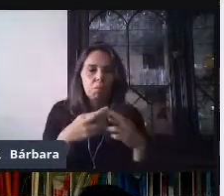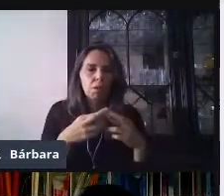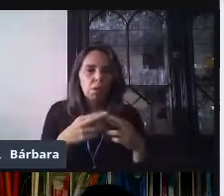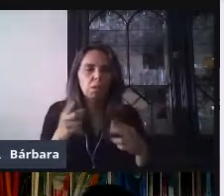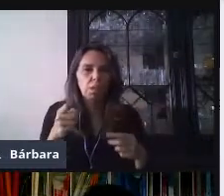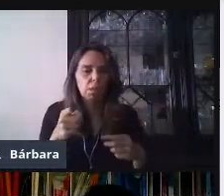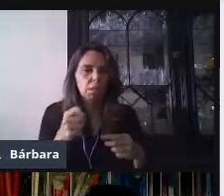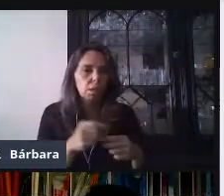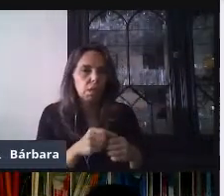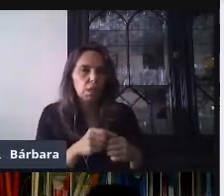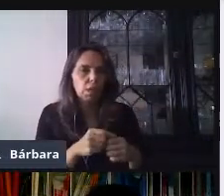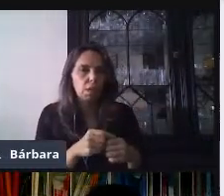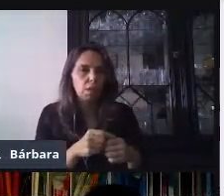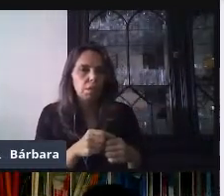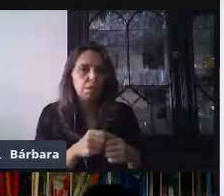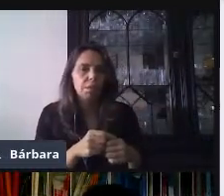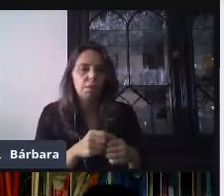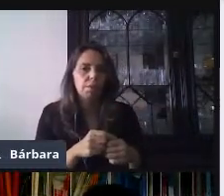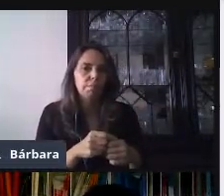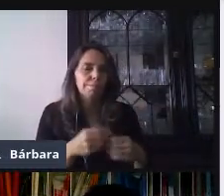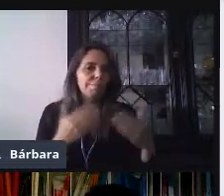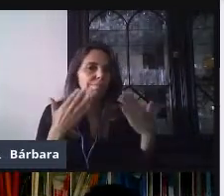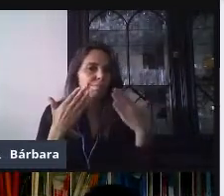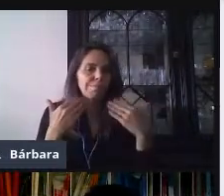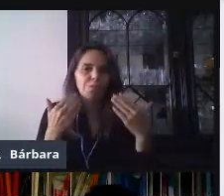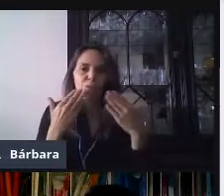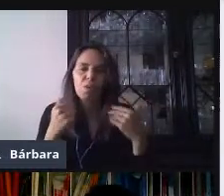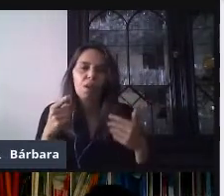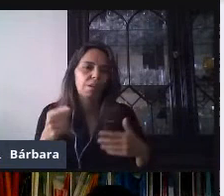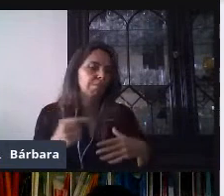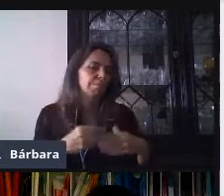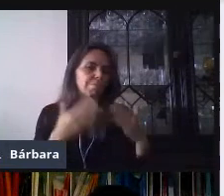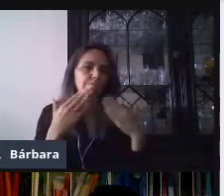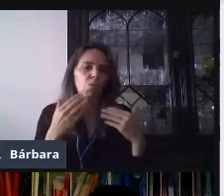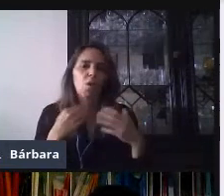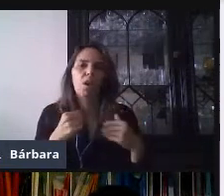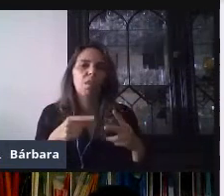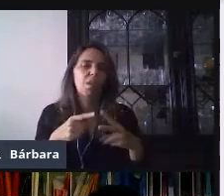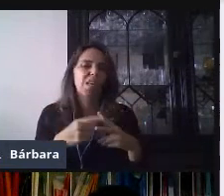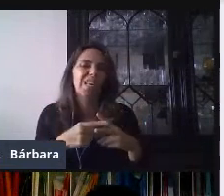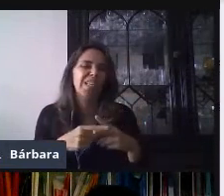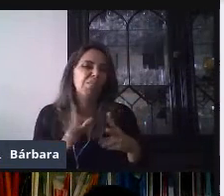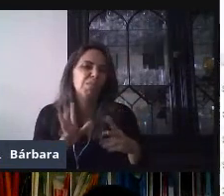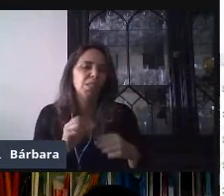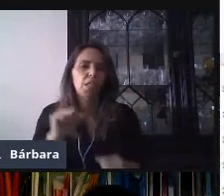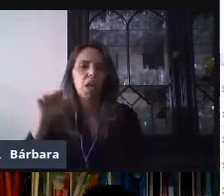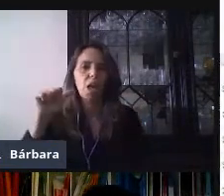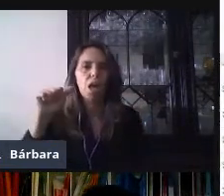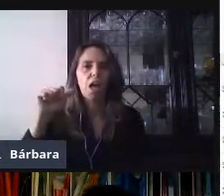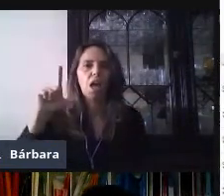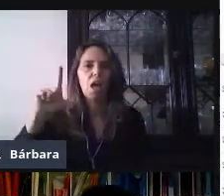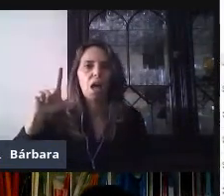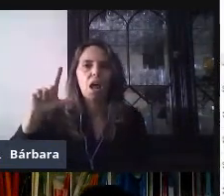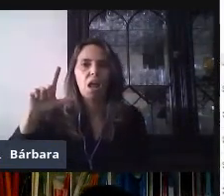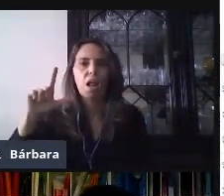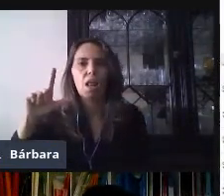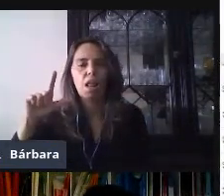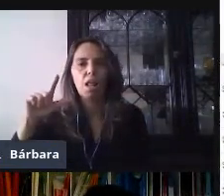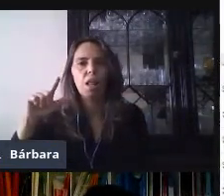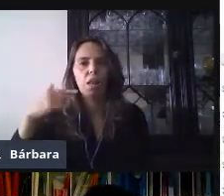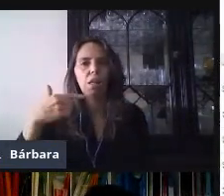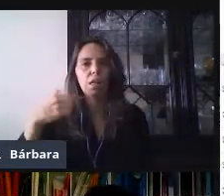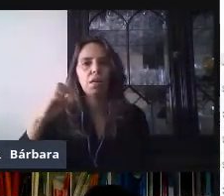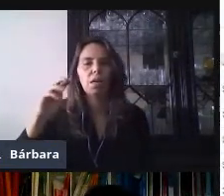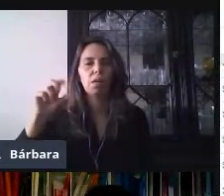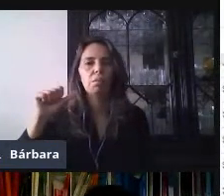fuentes directamente en formularios. O lo que tenemos que hacer es, como yo lo estoy haciendo, tener mi documento, y